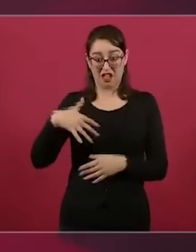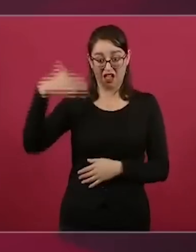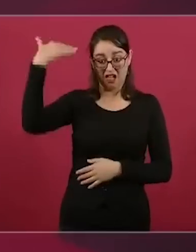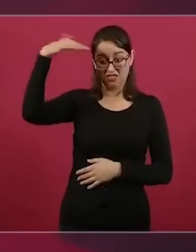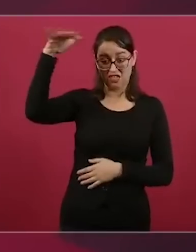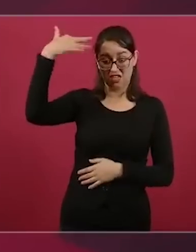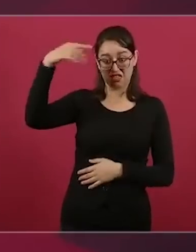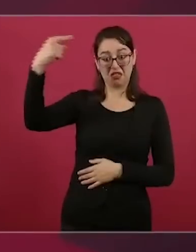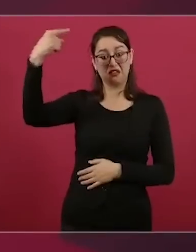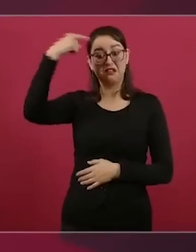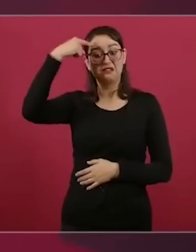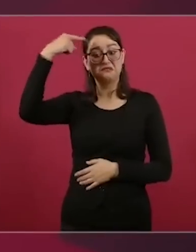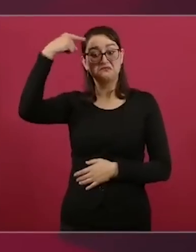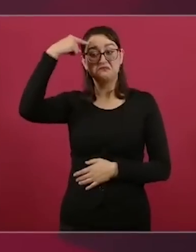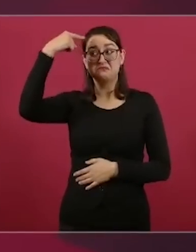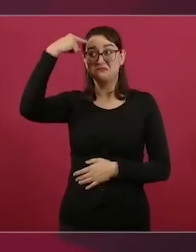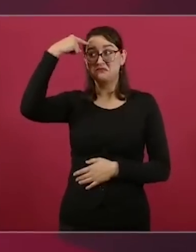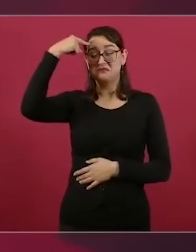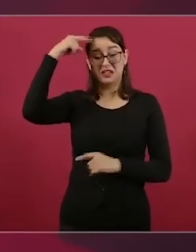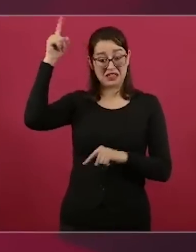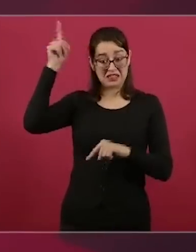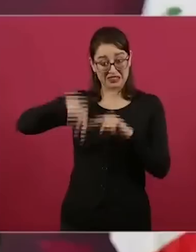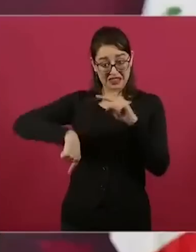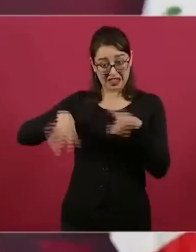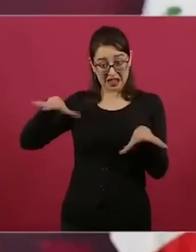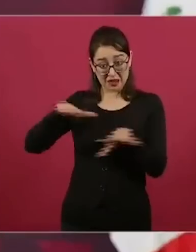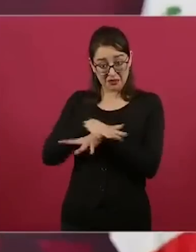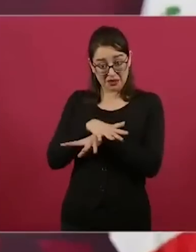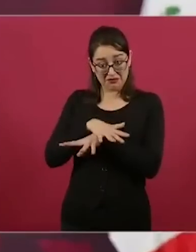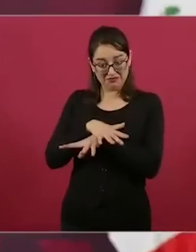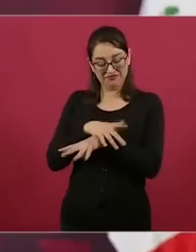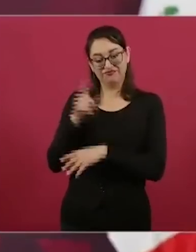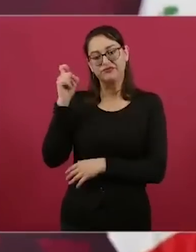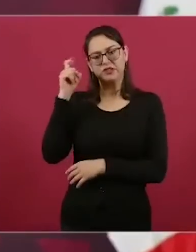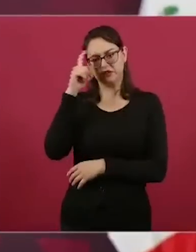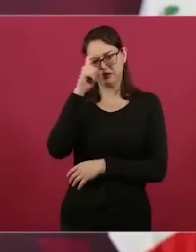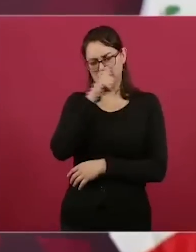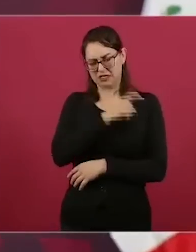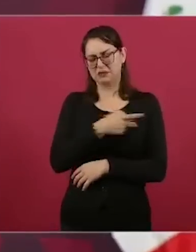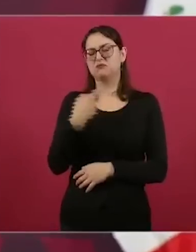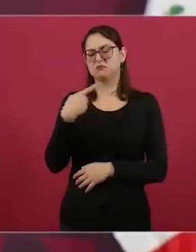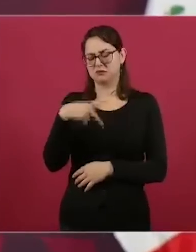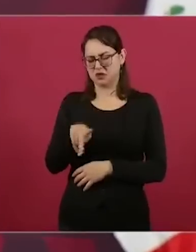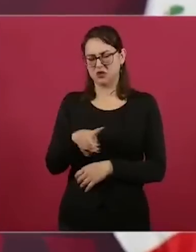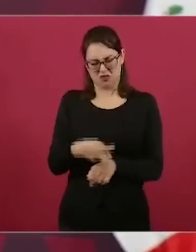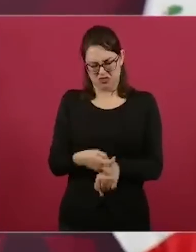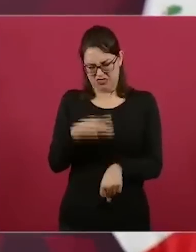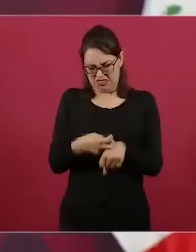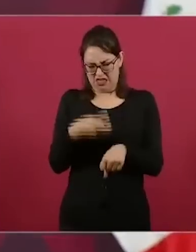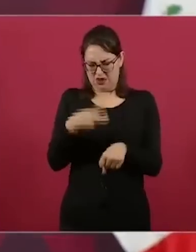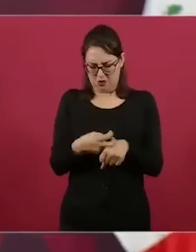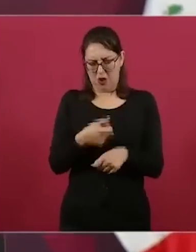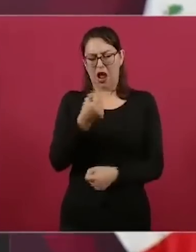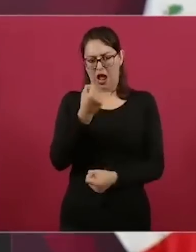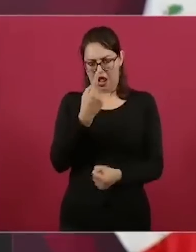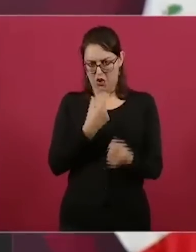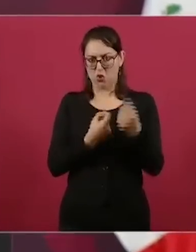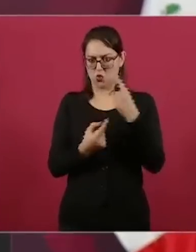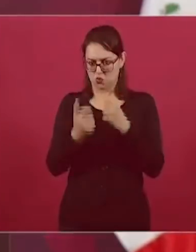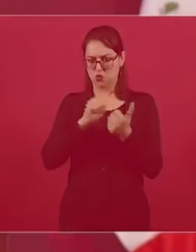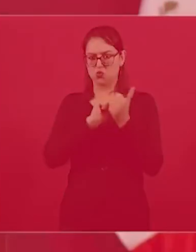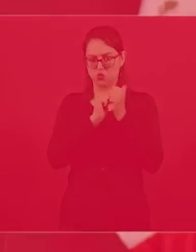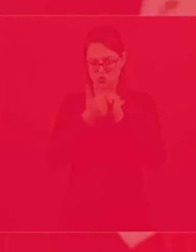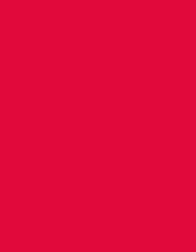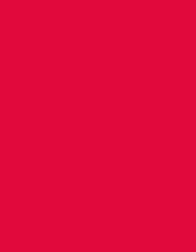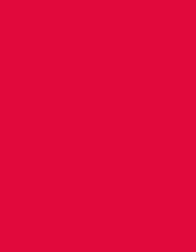que cambie de todas maneras hasta las piedras cambian de modo de parecer no hay que perder la